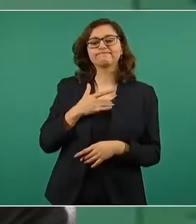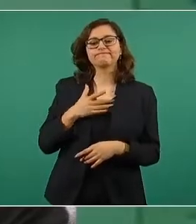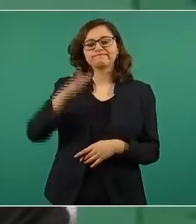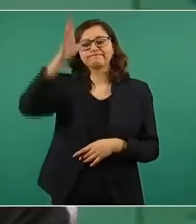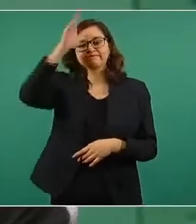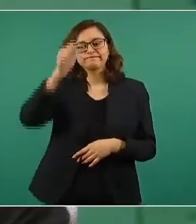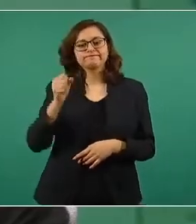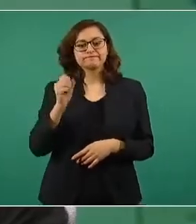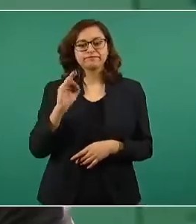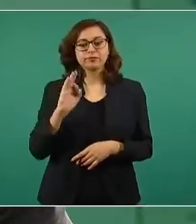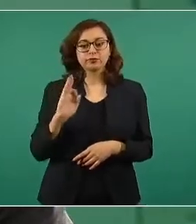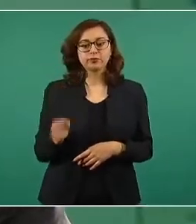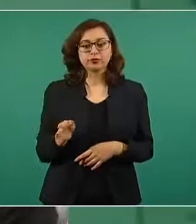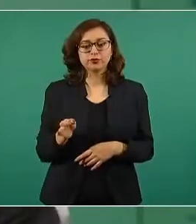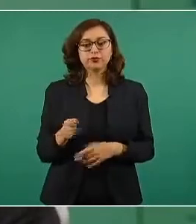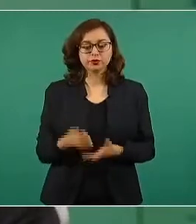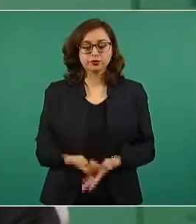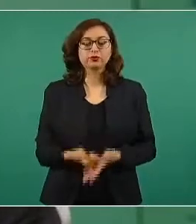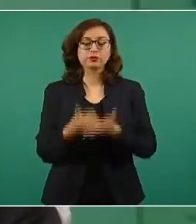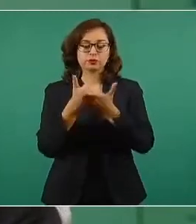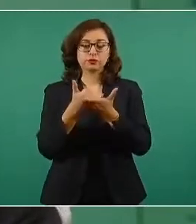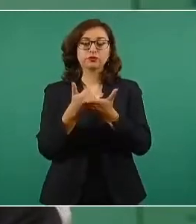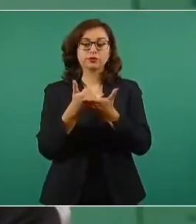ayudaron,